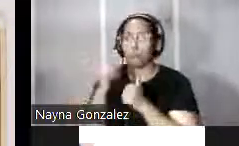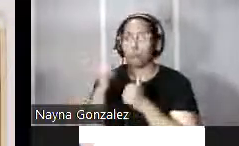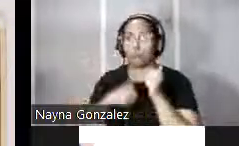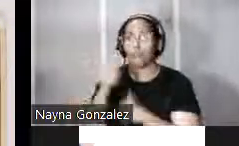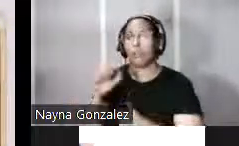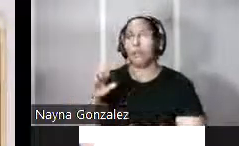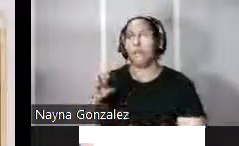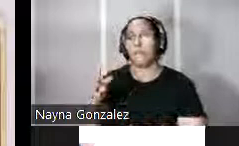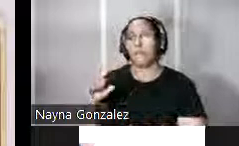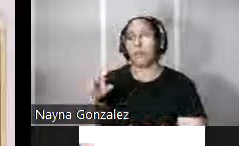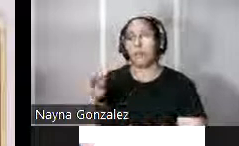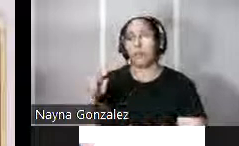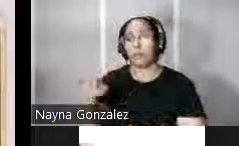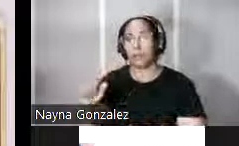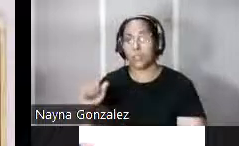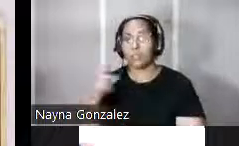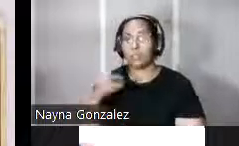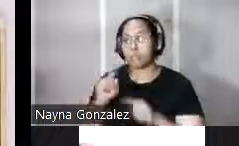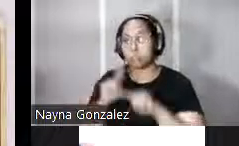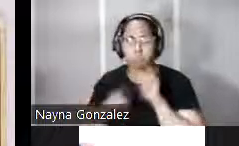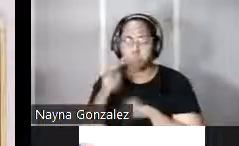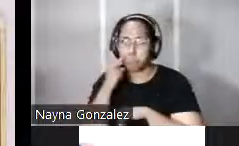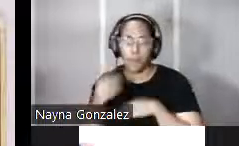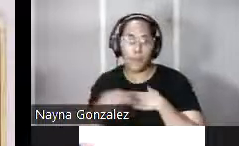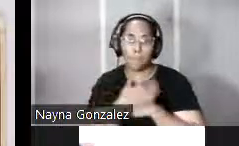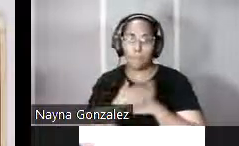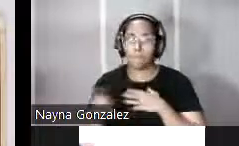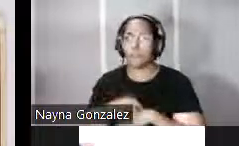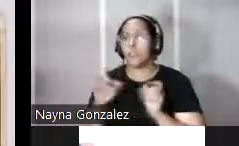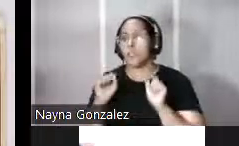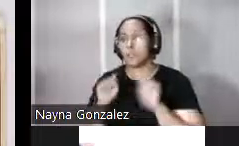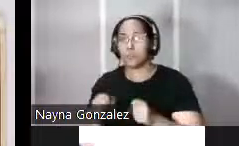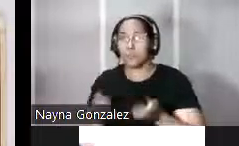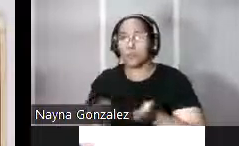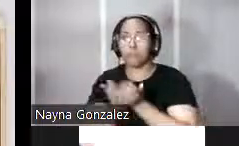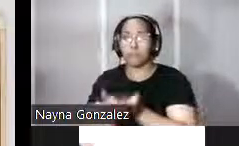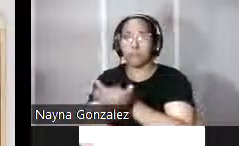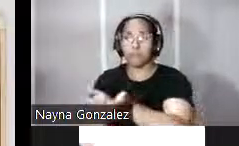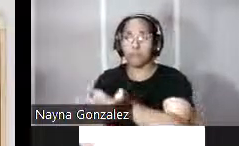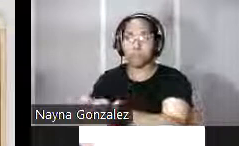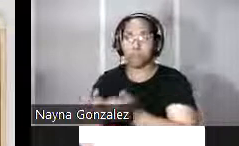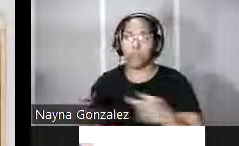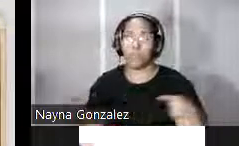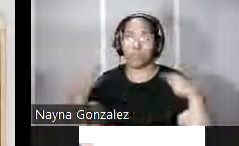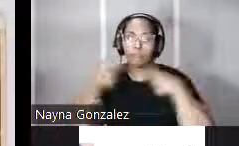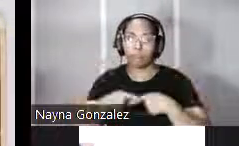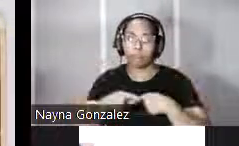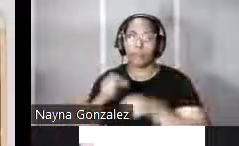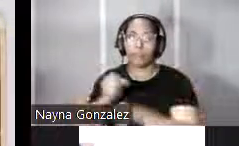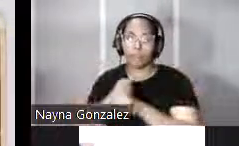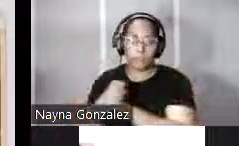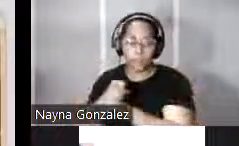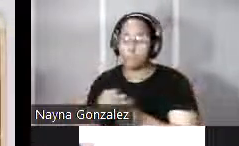barbeta muy poco visibles desde el mar porque el objetivo era que no fueran batidas por posibles navíos enemigos y su defensa se reforzó con la